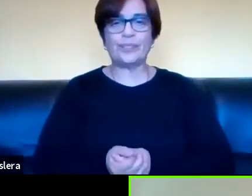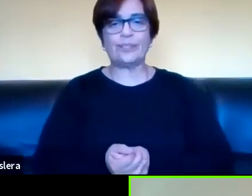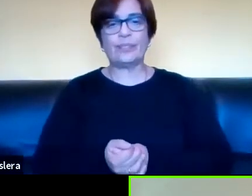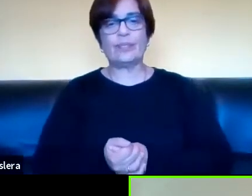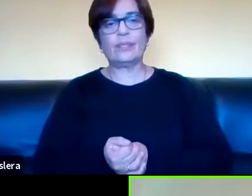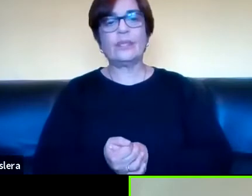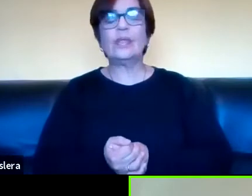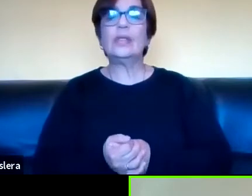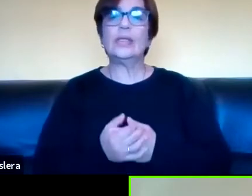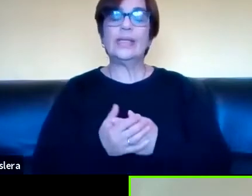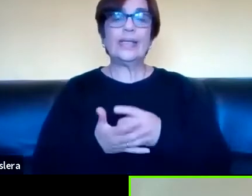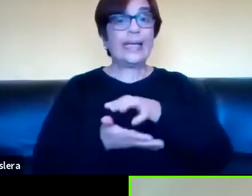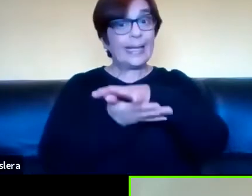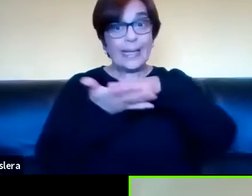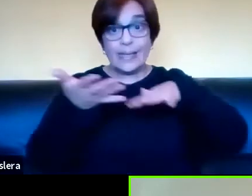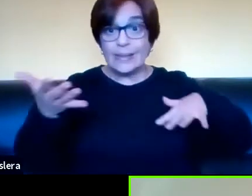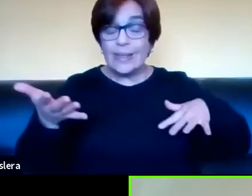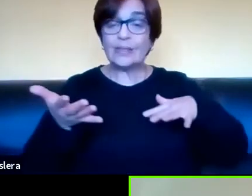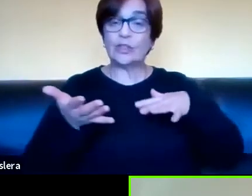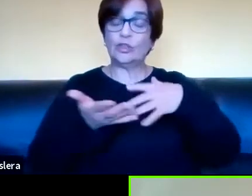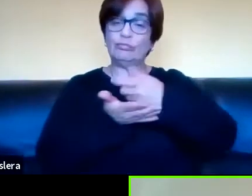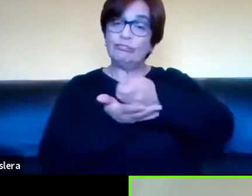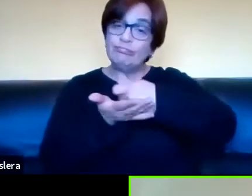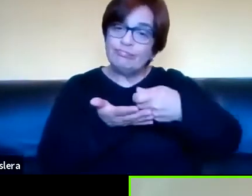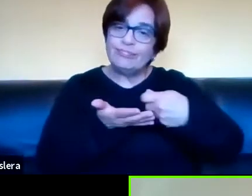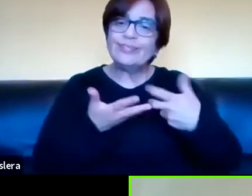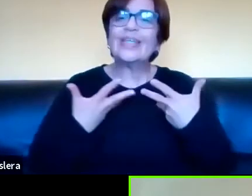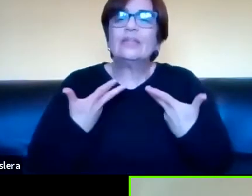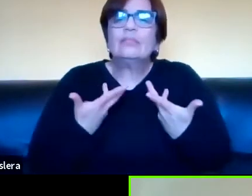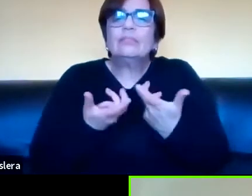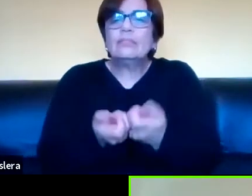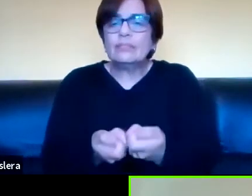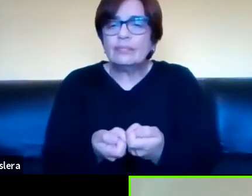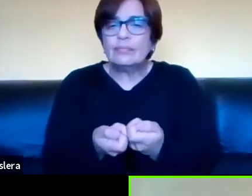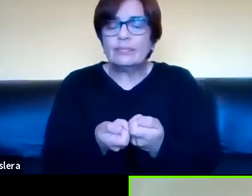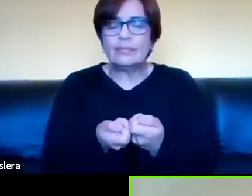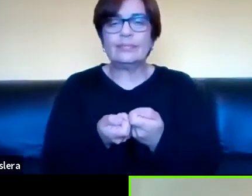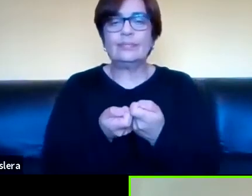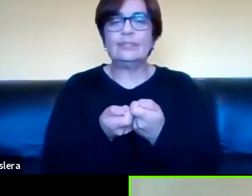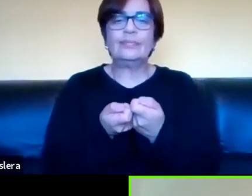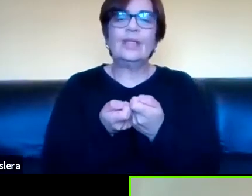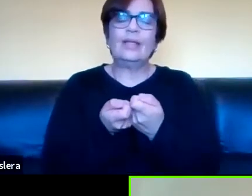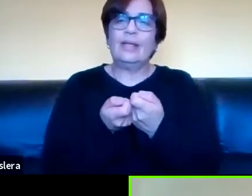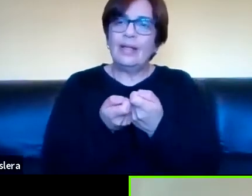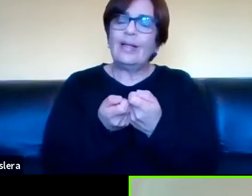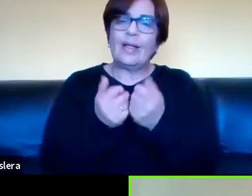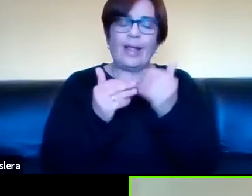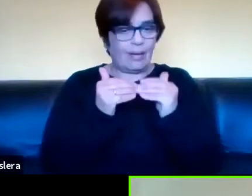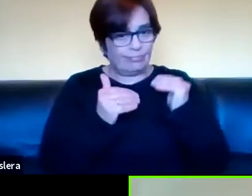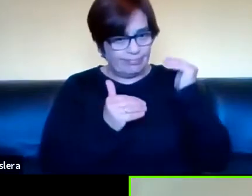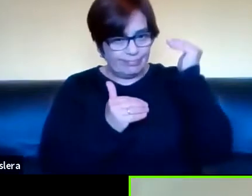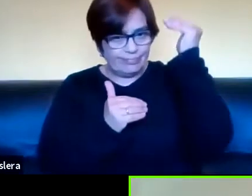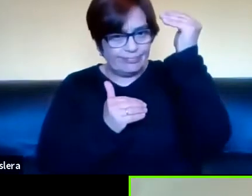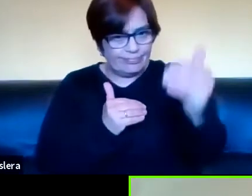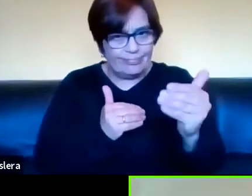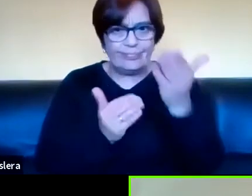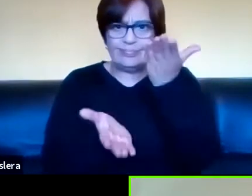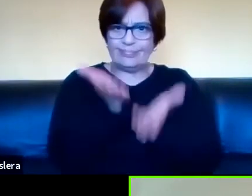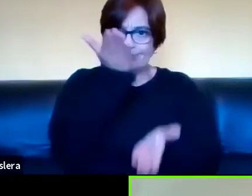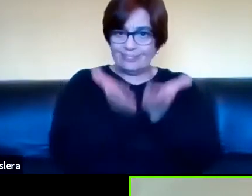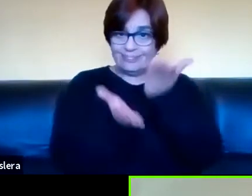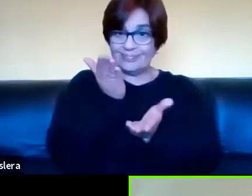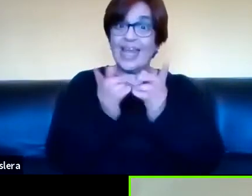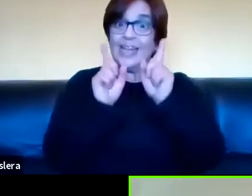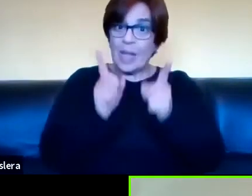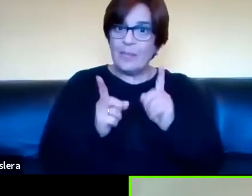el texto, la escritura lo que promueve es el nivel metalingüístico y también el nivel metacognitivo,